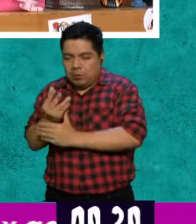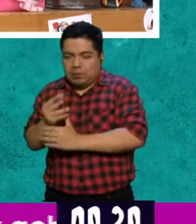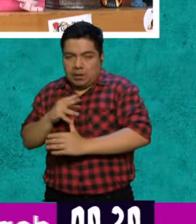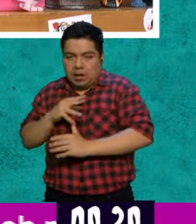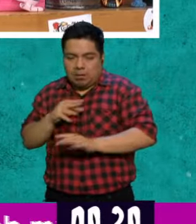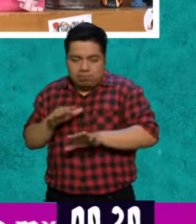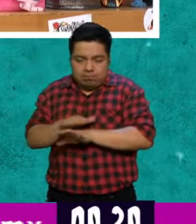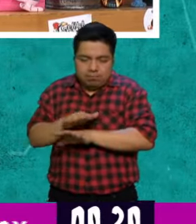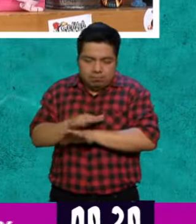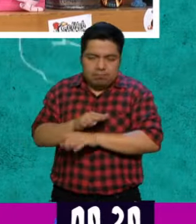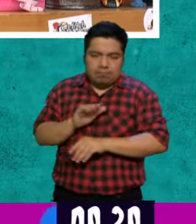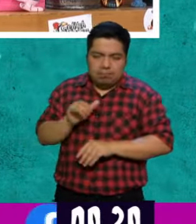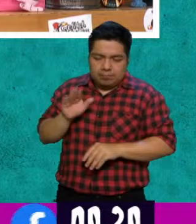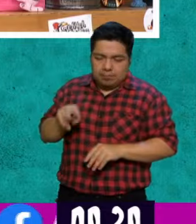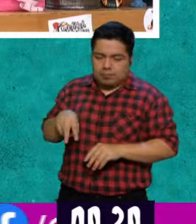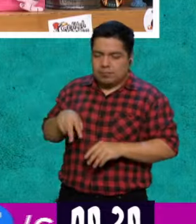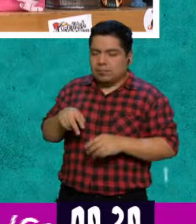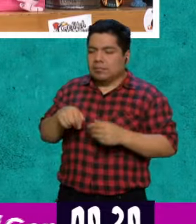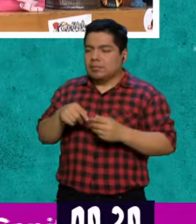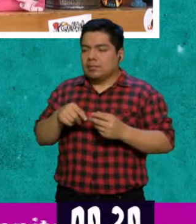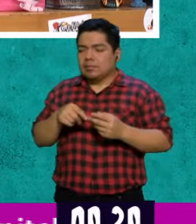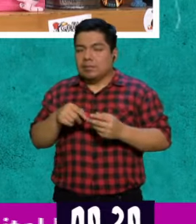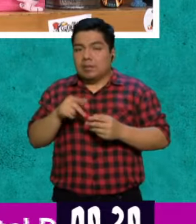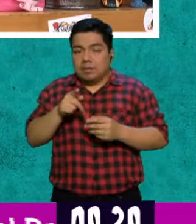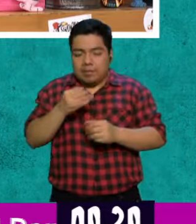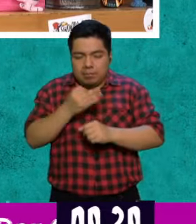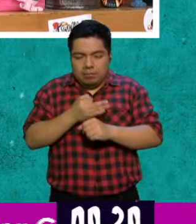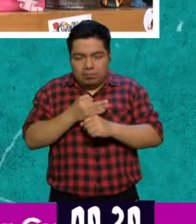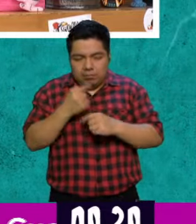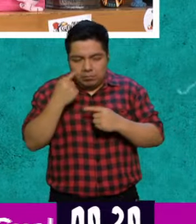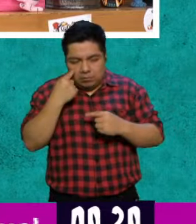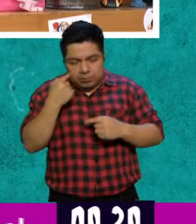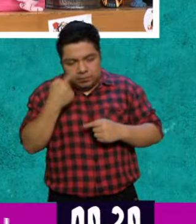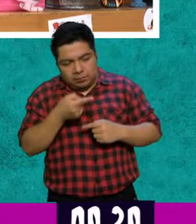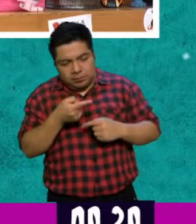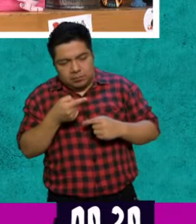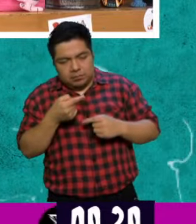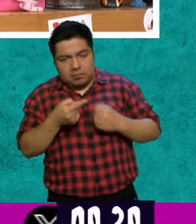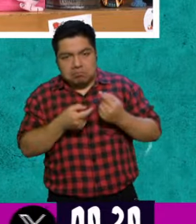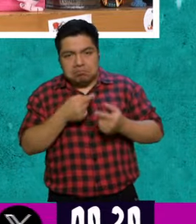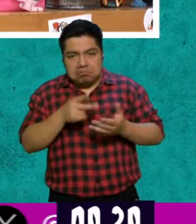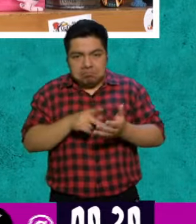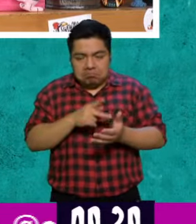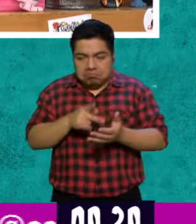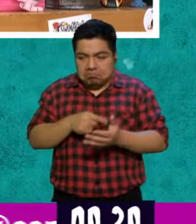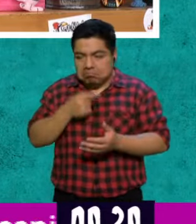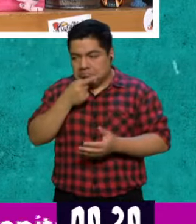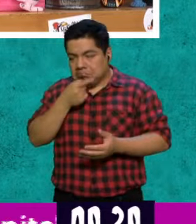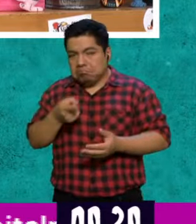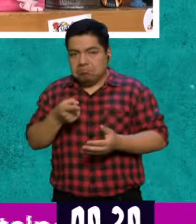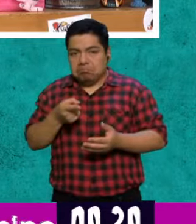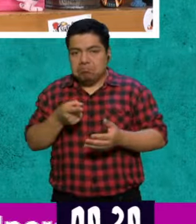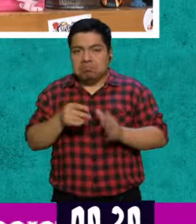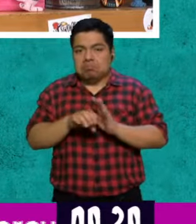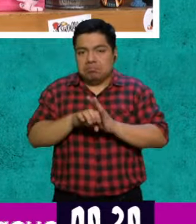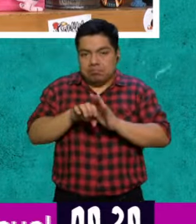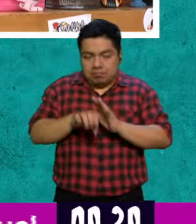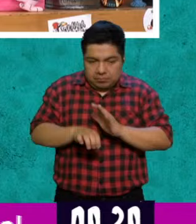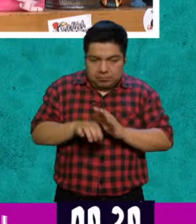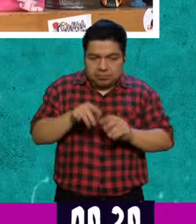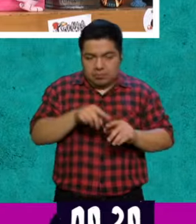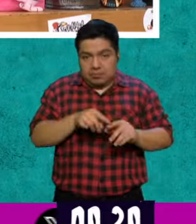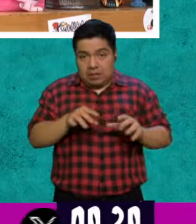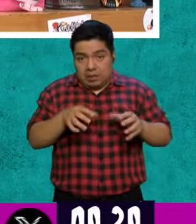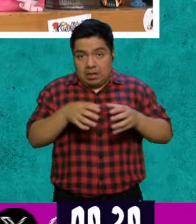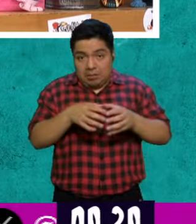este laboratorio. Pero vamos a escuchar al doctor Gerardo Reséndiz, él es el encargado de desarrollo del proceso de